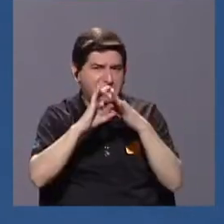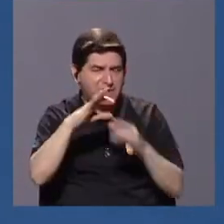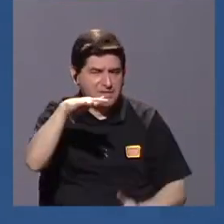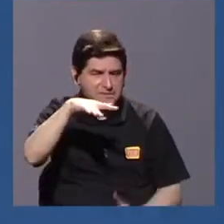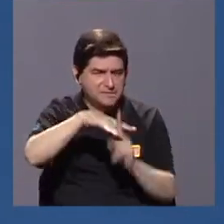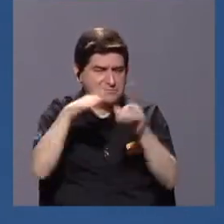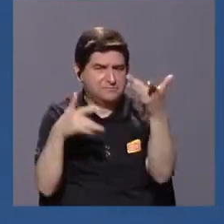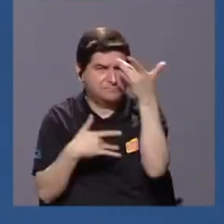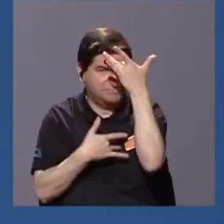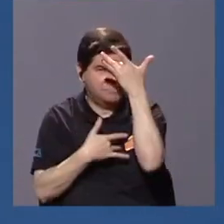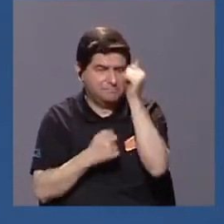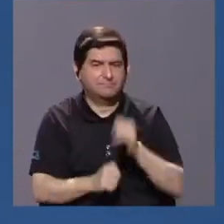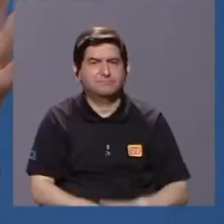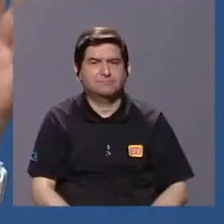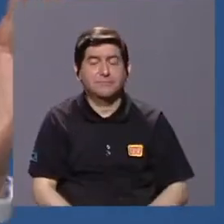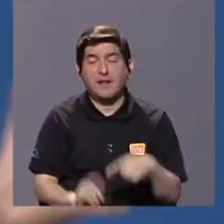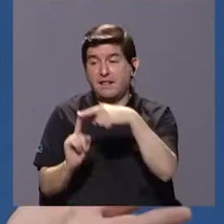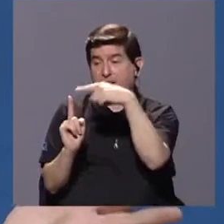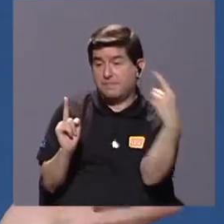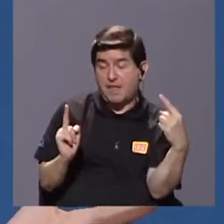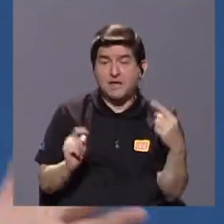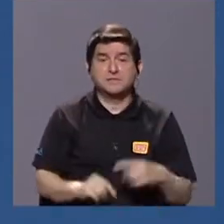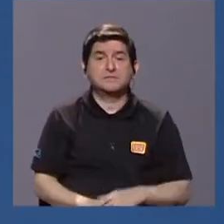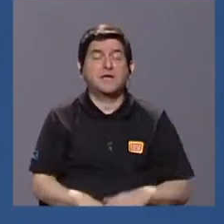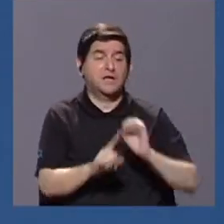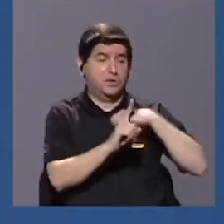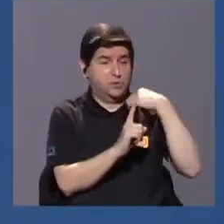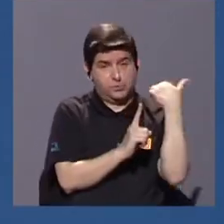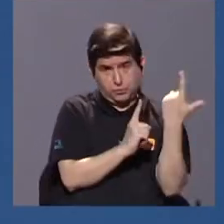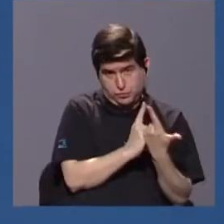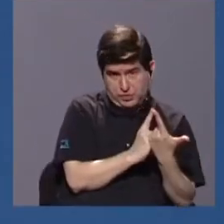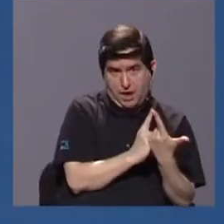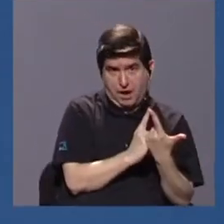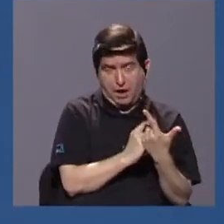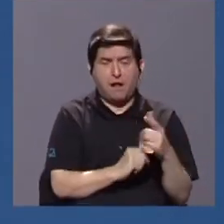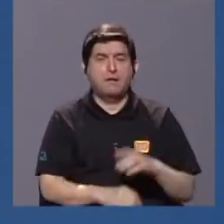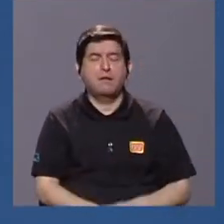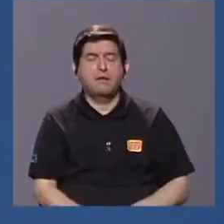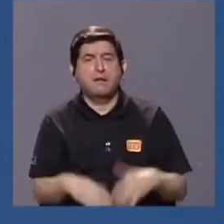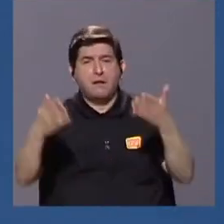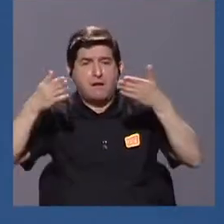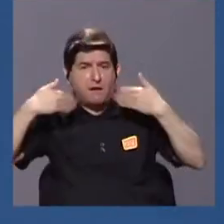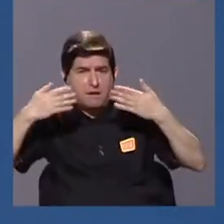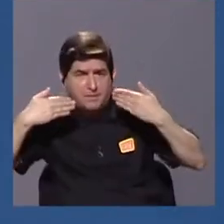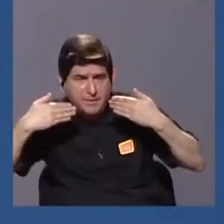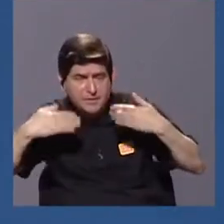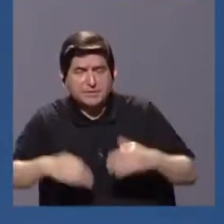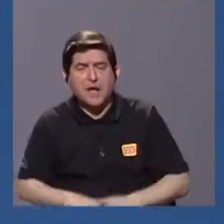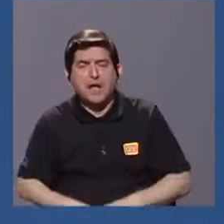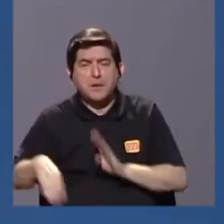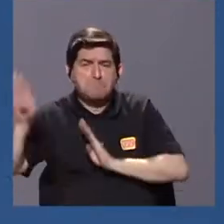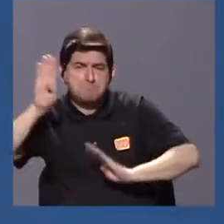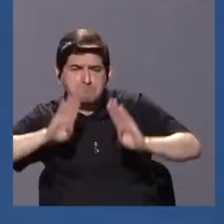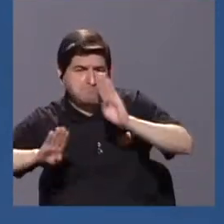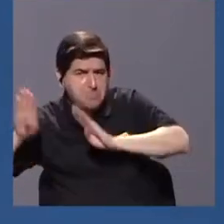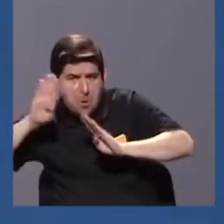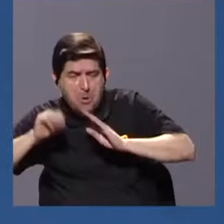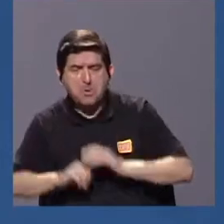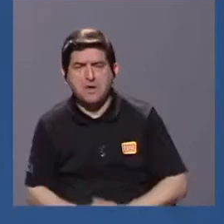presencia de una enfermedad. Desde variables sociales, variables ecológicas, variables biológicas,